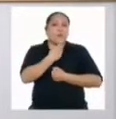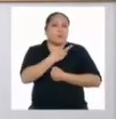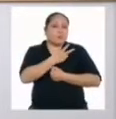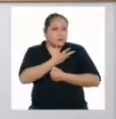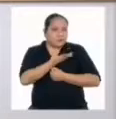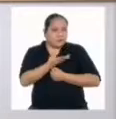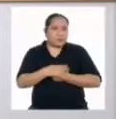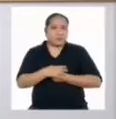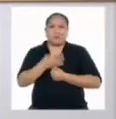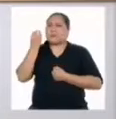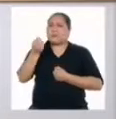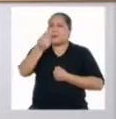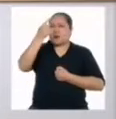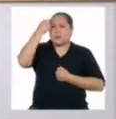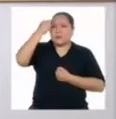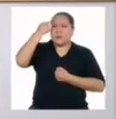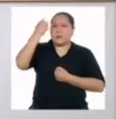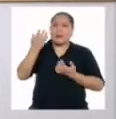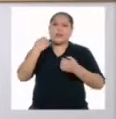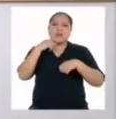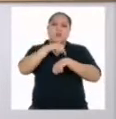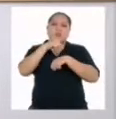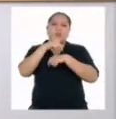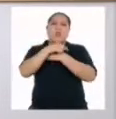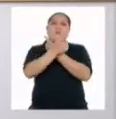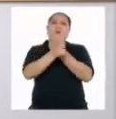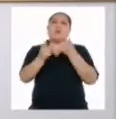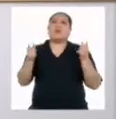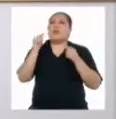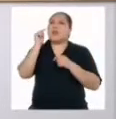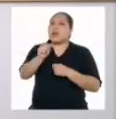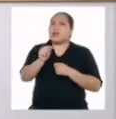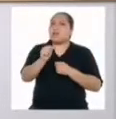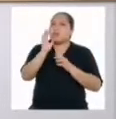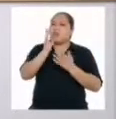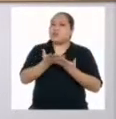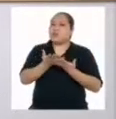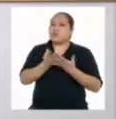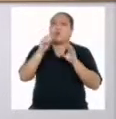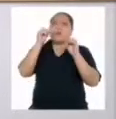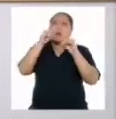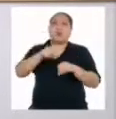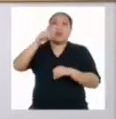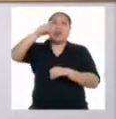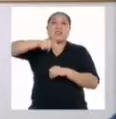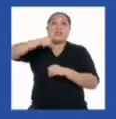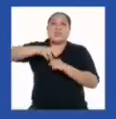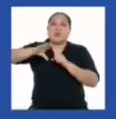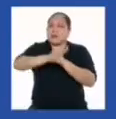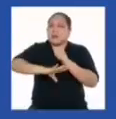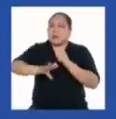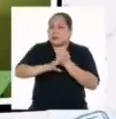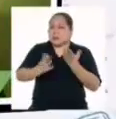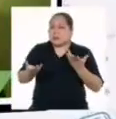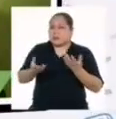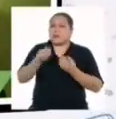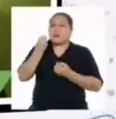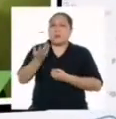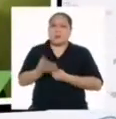segundo grado, ¿por qué creen que tener un tiempo libre es considerado una necesidad básica?